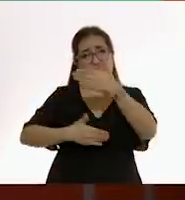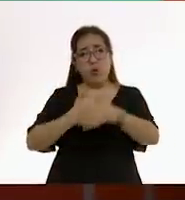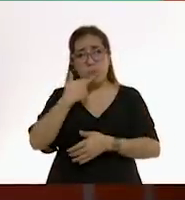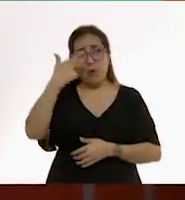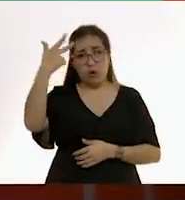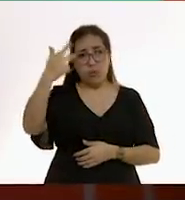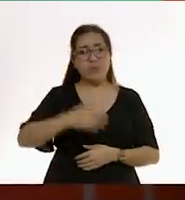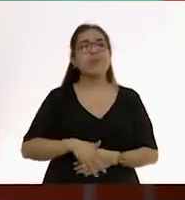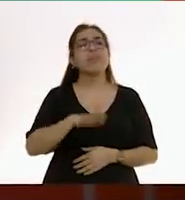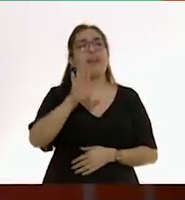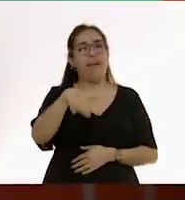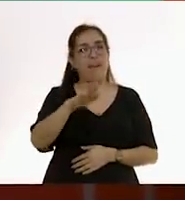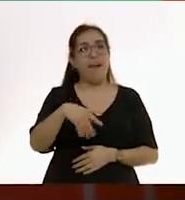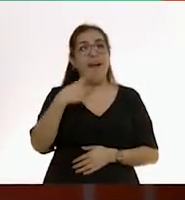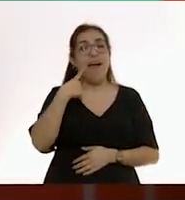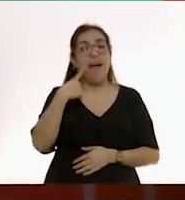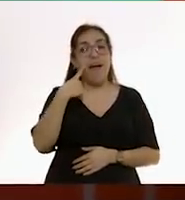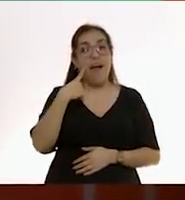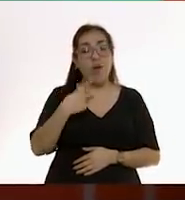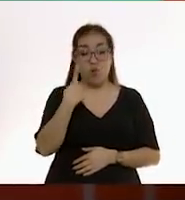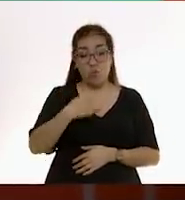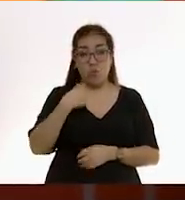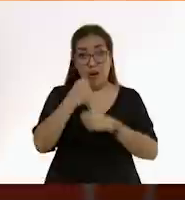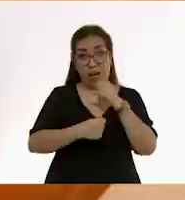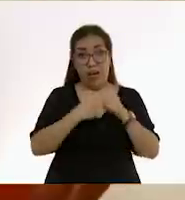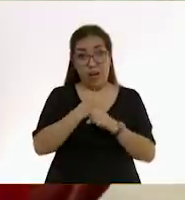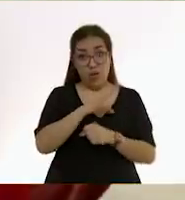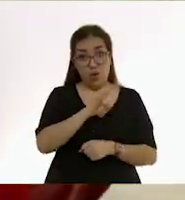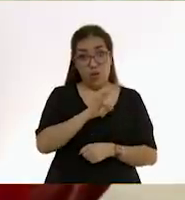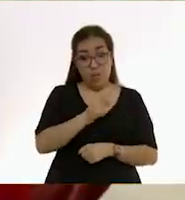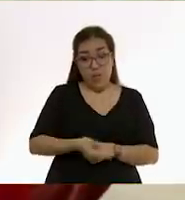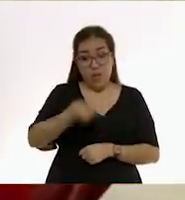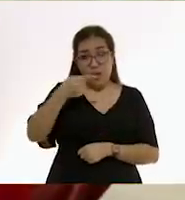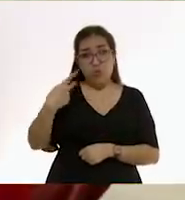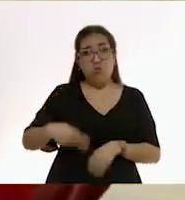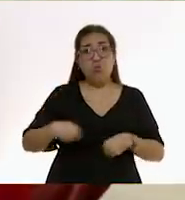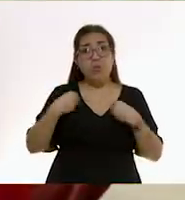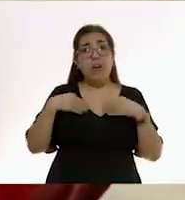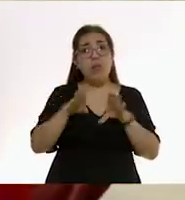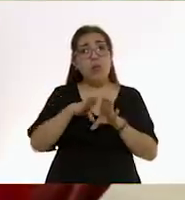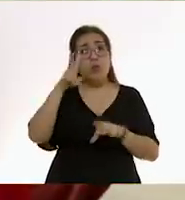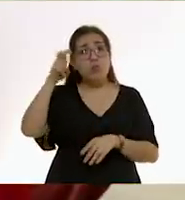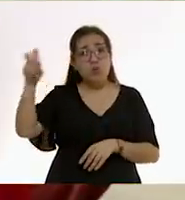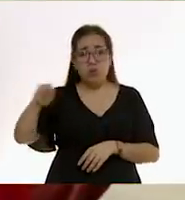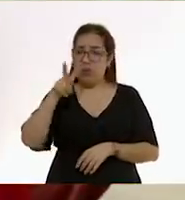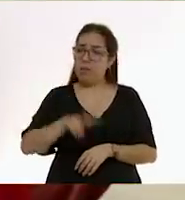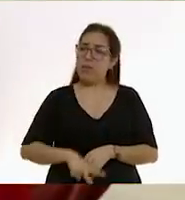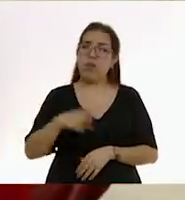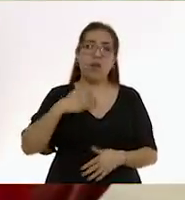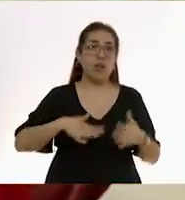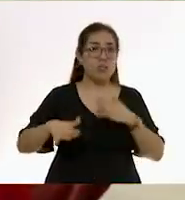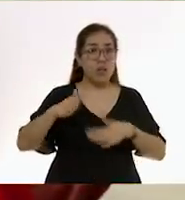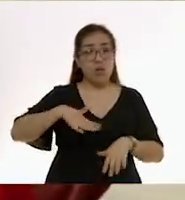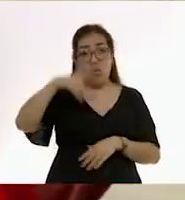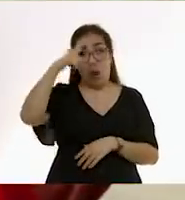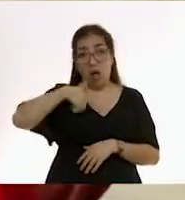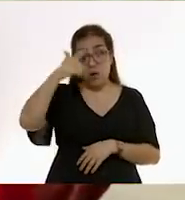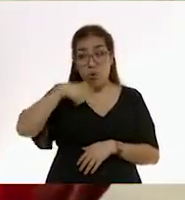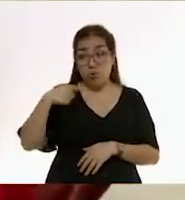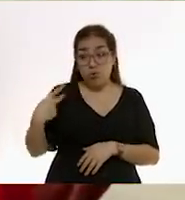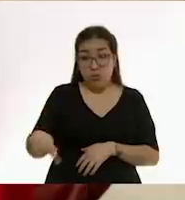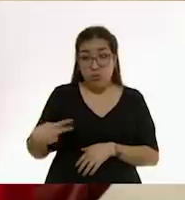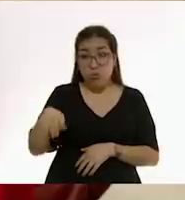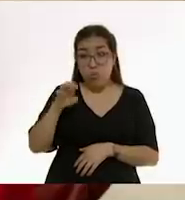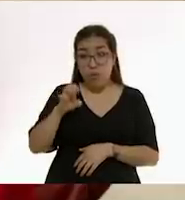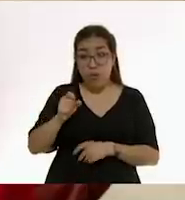iniciar entendiendo el sueño del bebé durante el primer año de vida. Es muy cansado que los bebés se despierten una y otra vez en la noche, de verdad lo